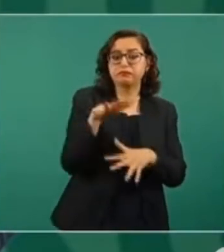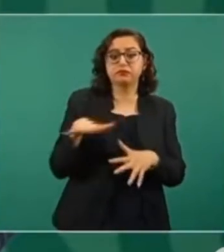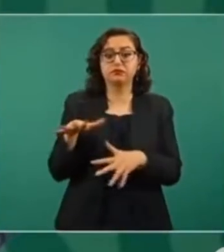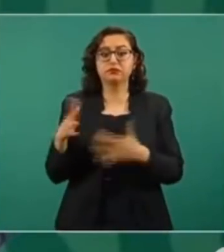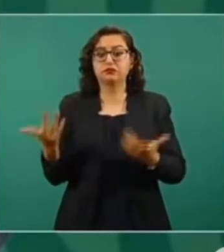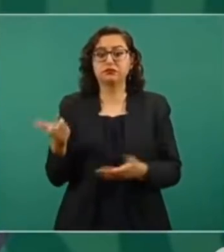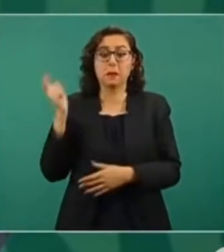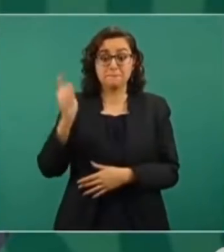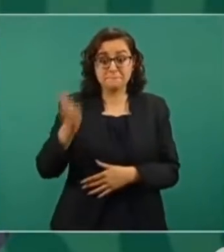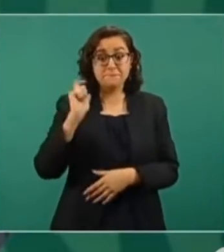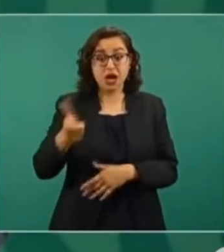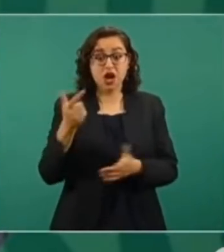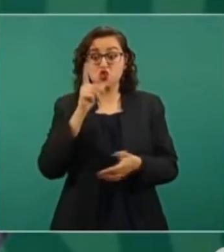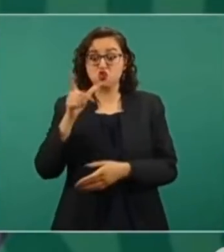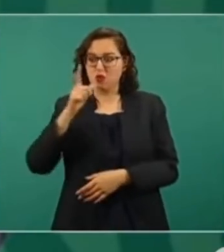llega a pagar más